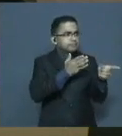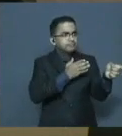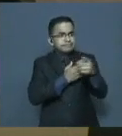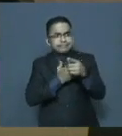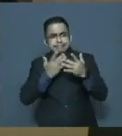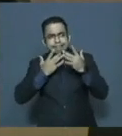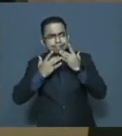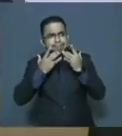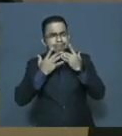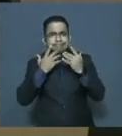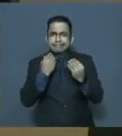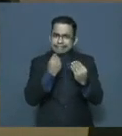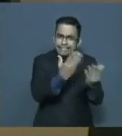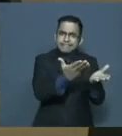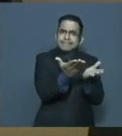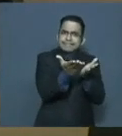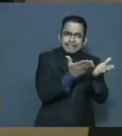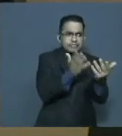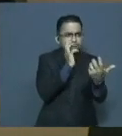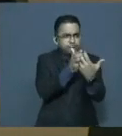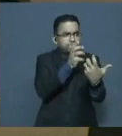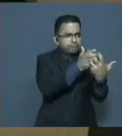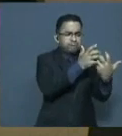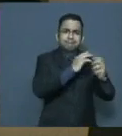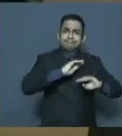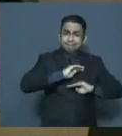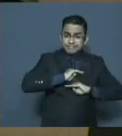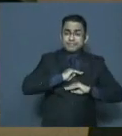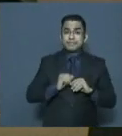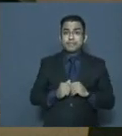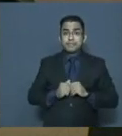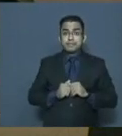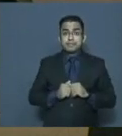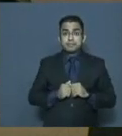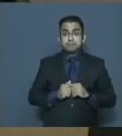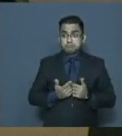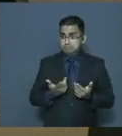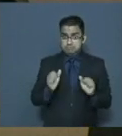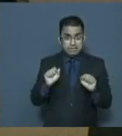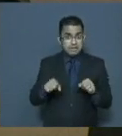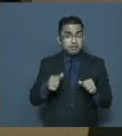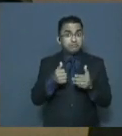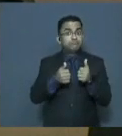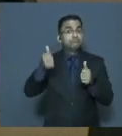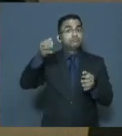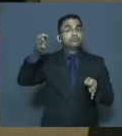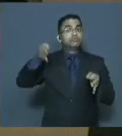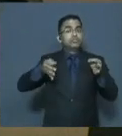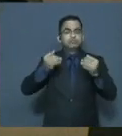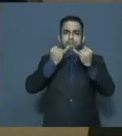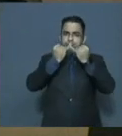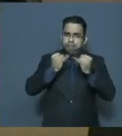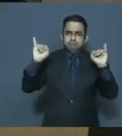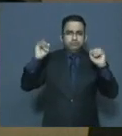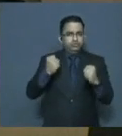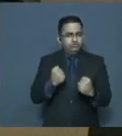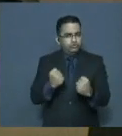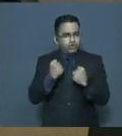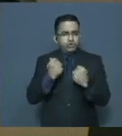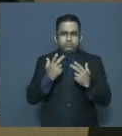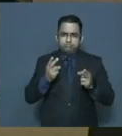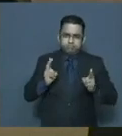menos posibilidades tienen en la sociedad. Es posible un poder judicial independiente, fuerte y diligente,